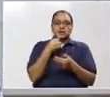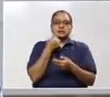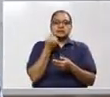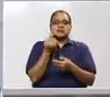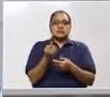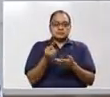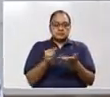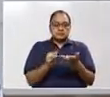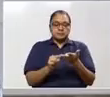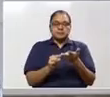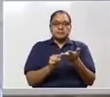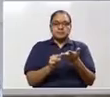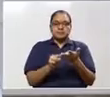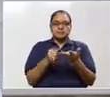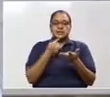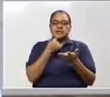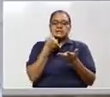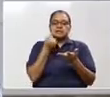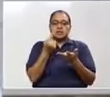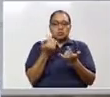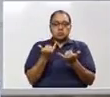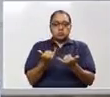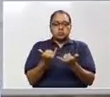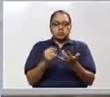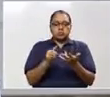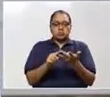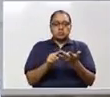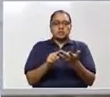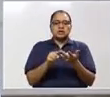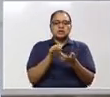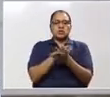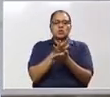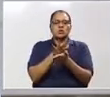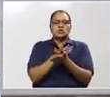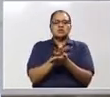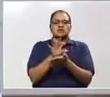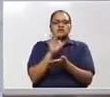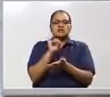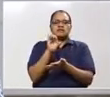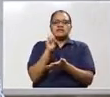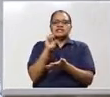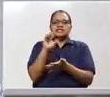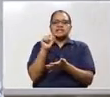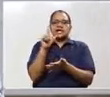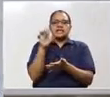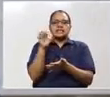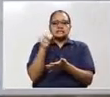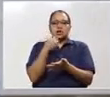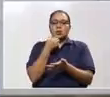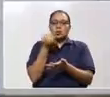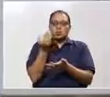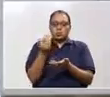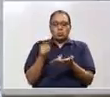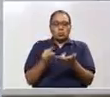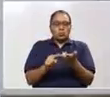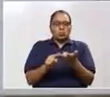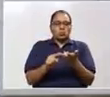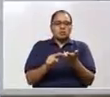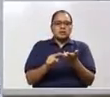de alivio, se está permitiendo el uso de los documentos fiscales cuya fecha límite de emisión